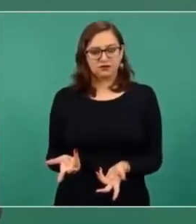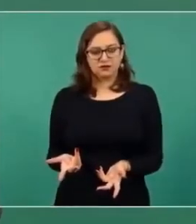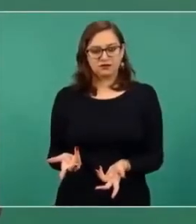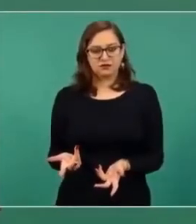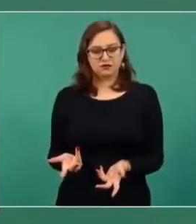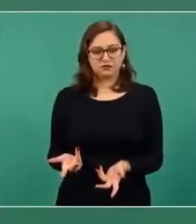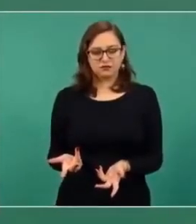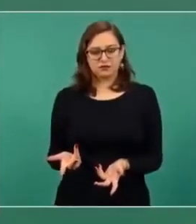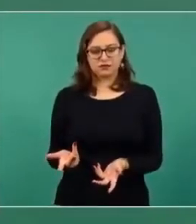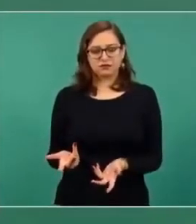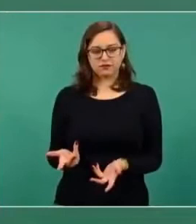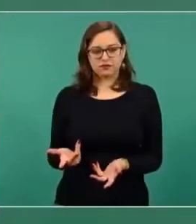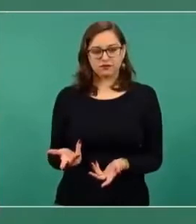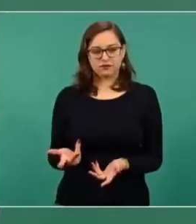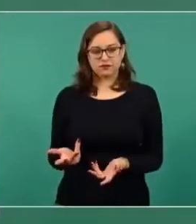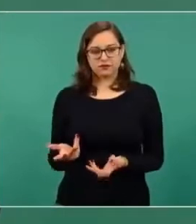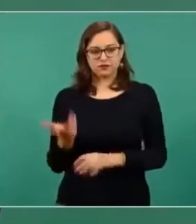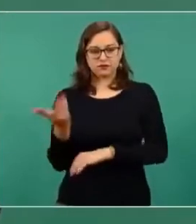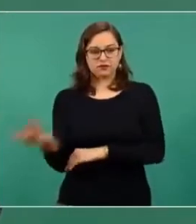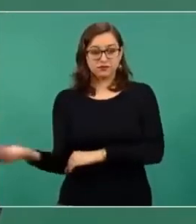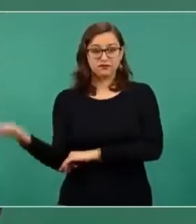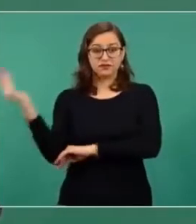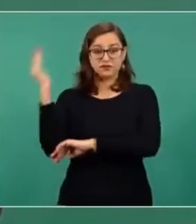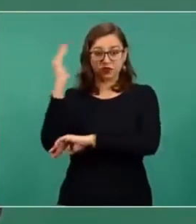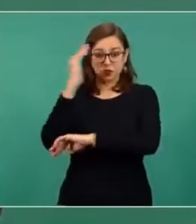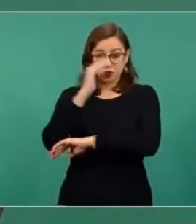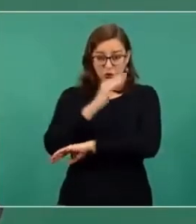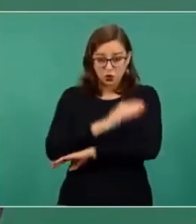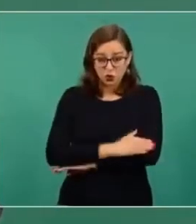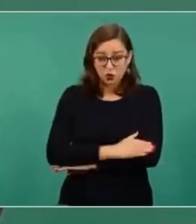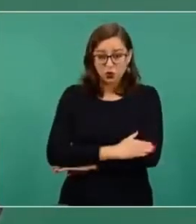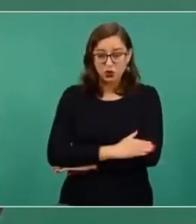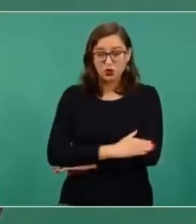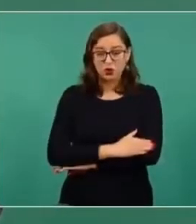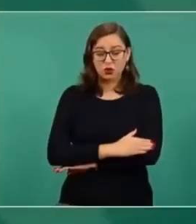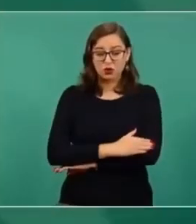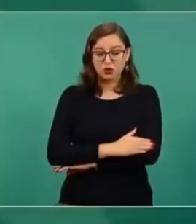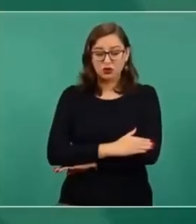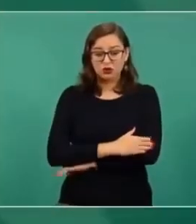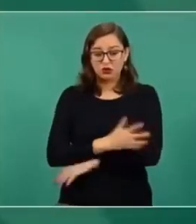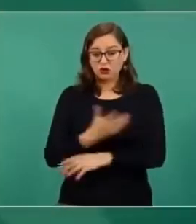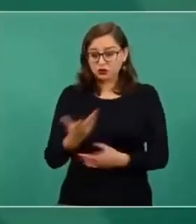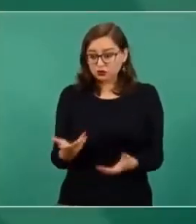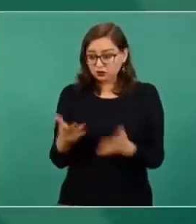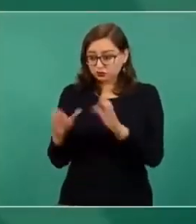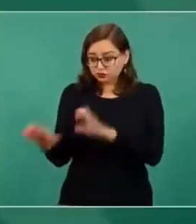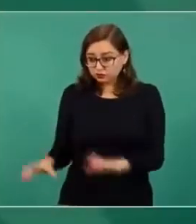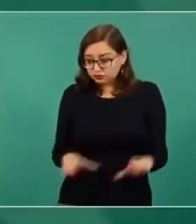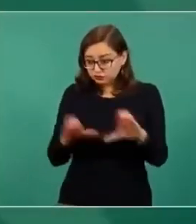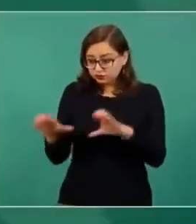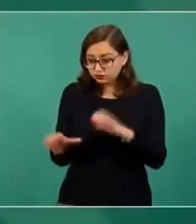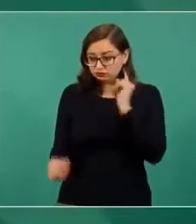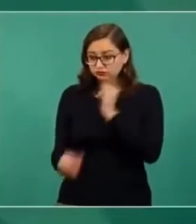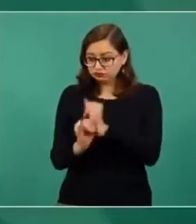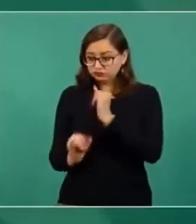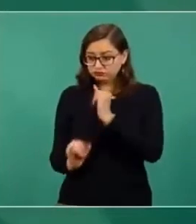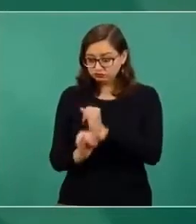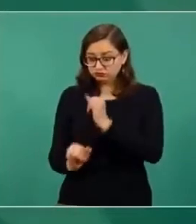los sistemas de internet,